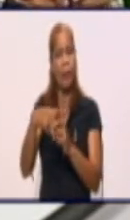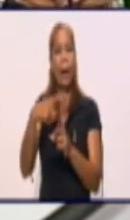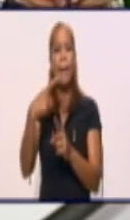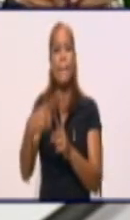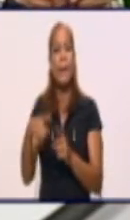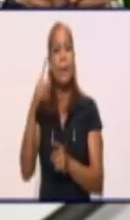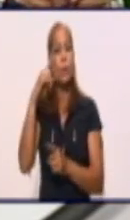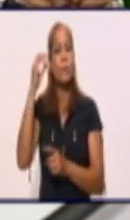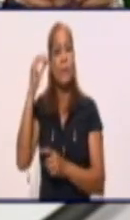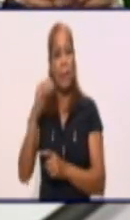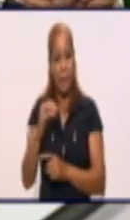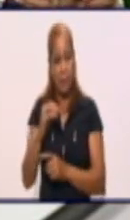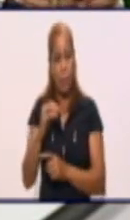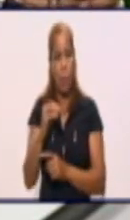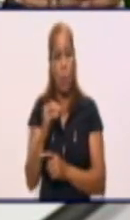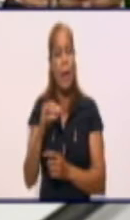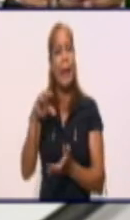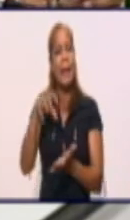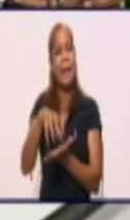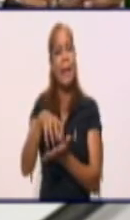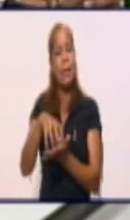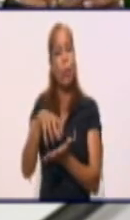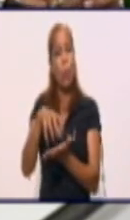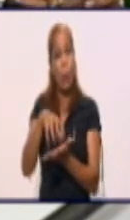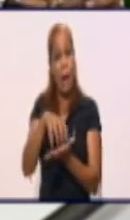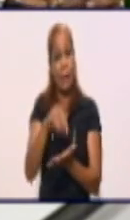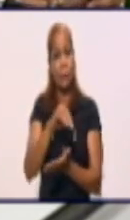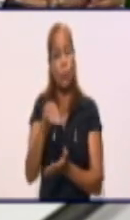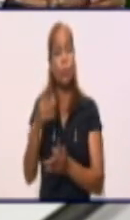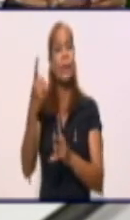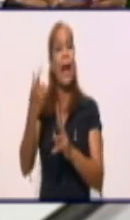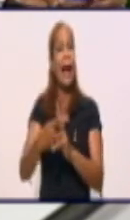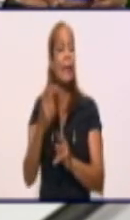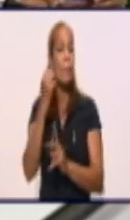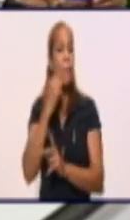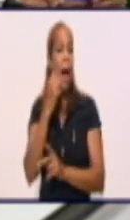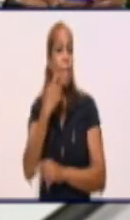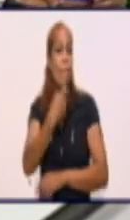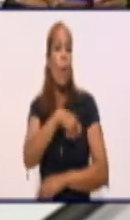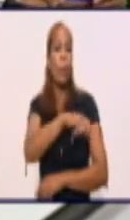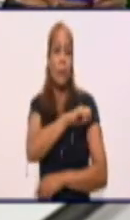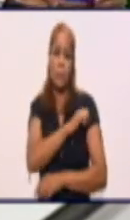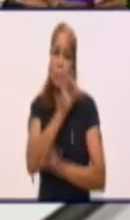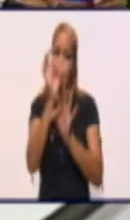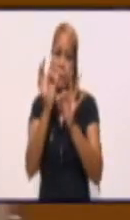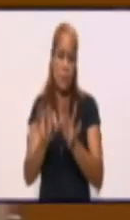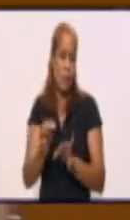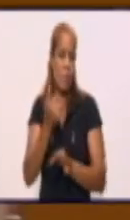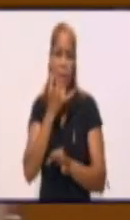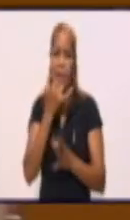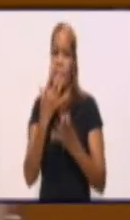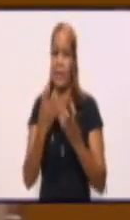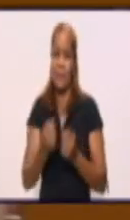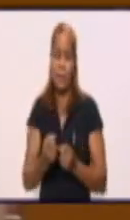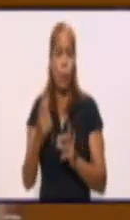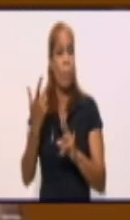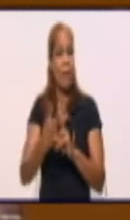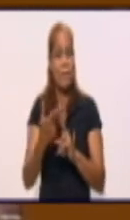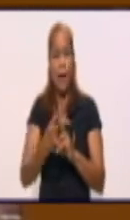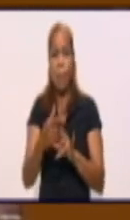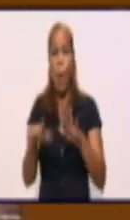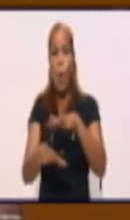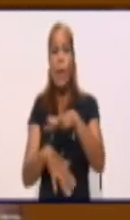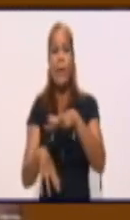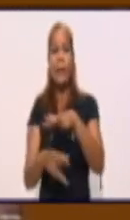cantidad de población son los que siempre se han visto más afectados. En Vayamos, Vayamos, la zona norte, son los consejos populares